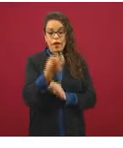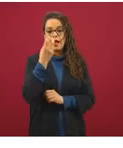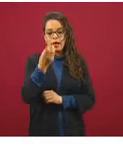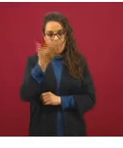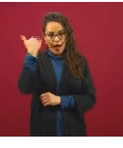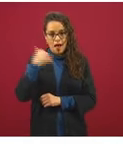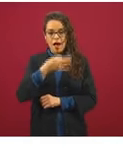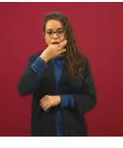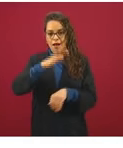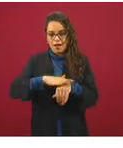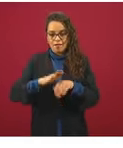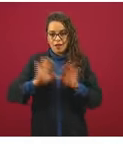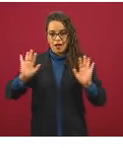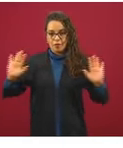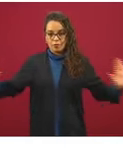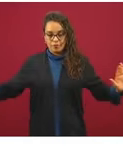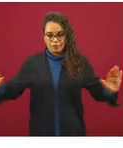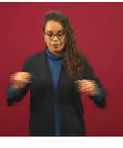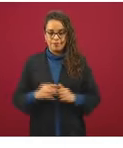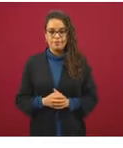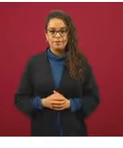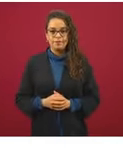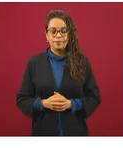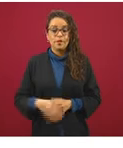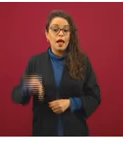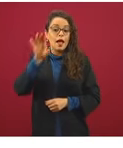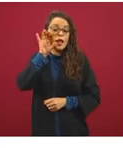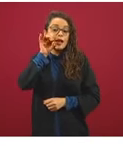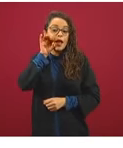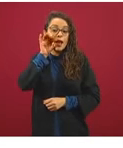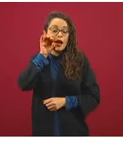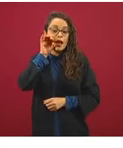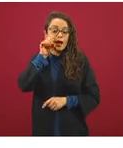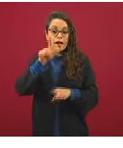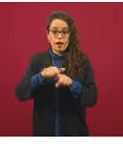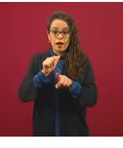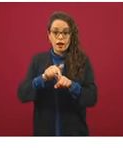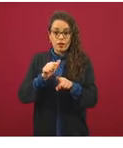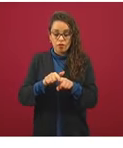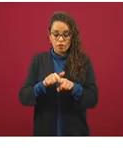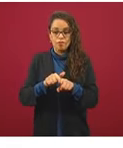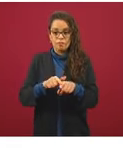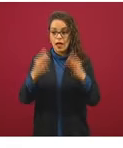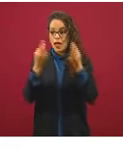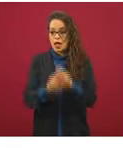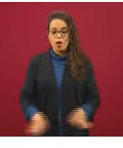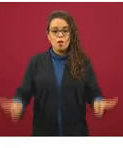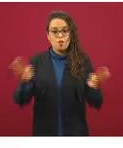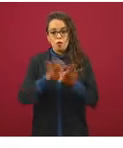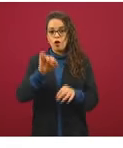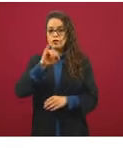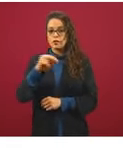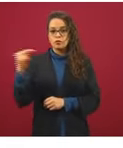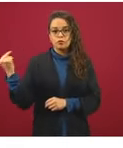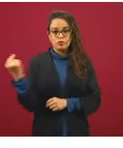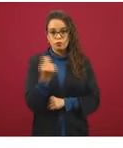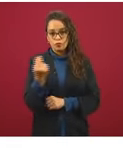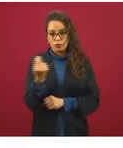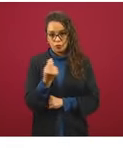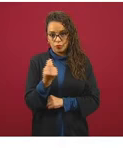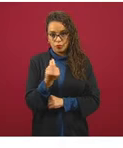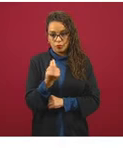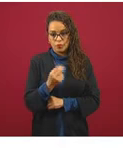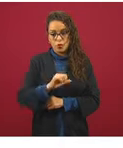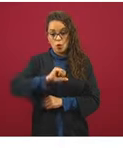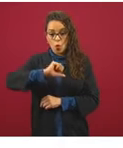las actividades en la zona naranja, las actividades se consideran esenciales, el resto se disminuye